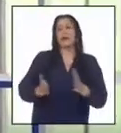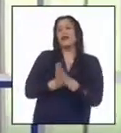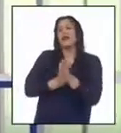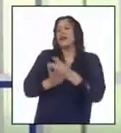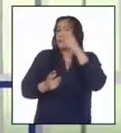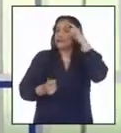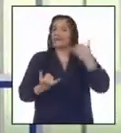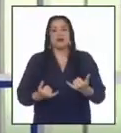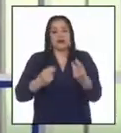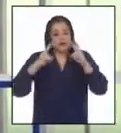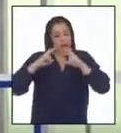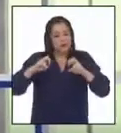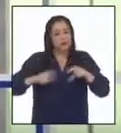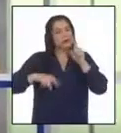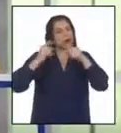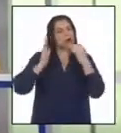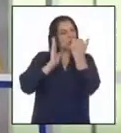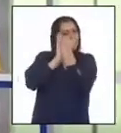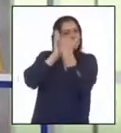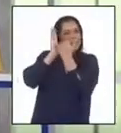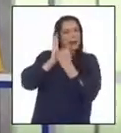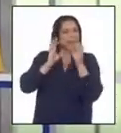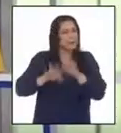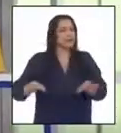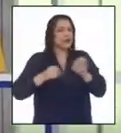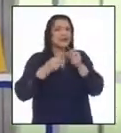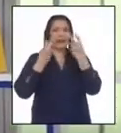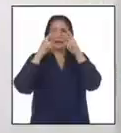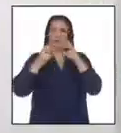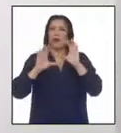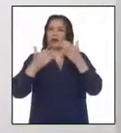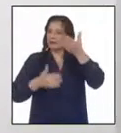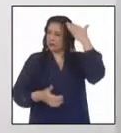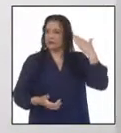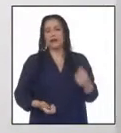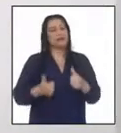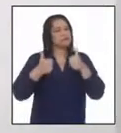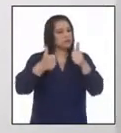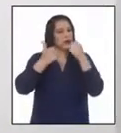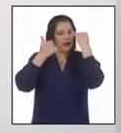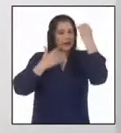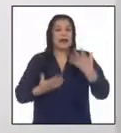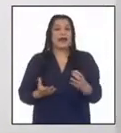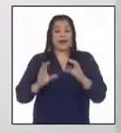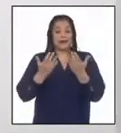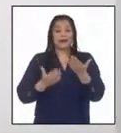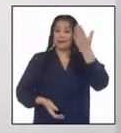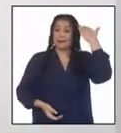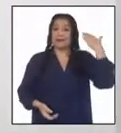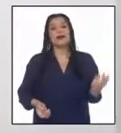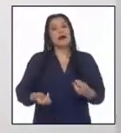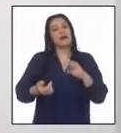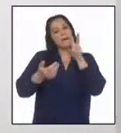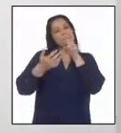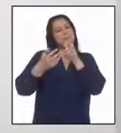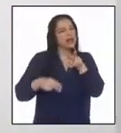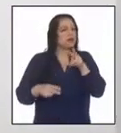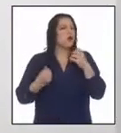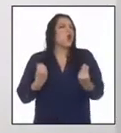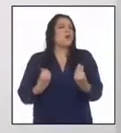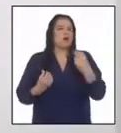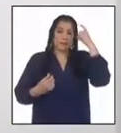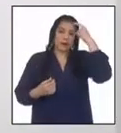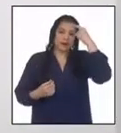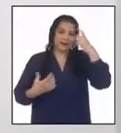profesora, si empezamos revisando algunos puntos clave que se vieron en el programa anterior? Buena idea. En el programa anterior observaron cómo la